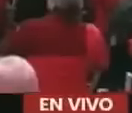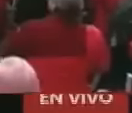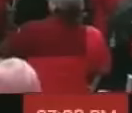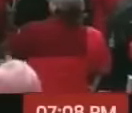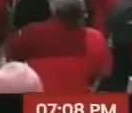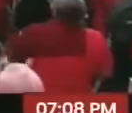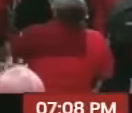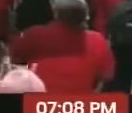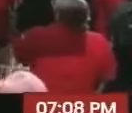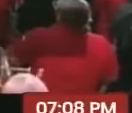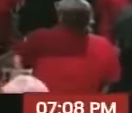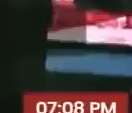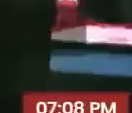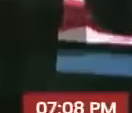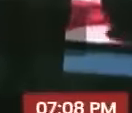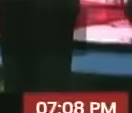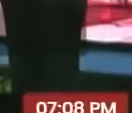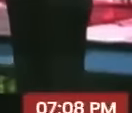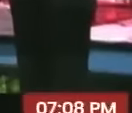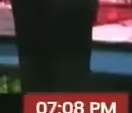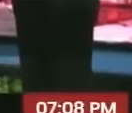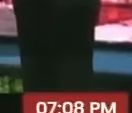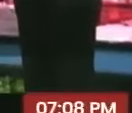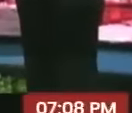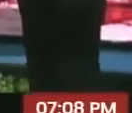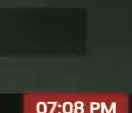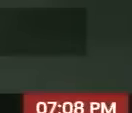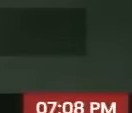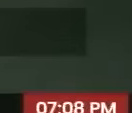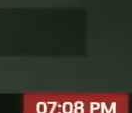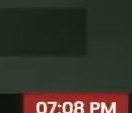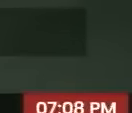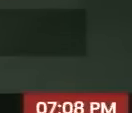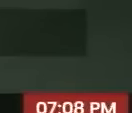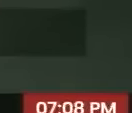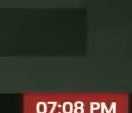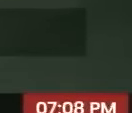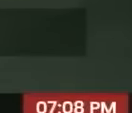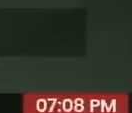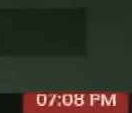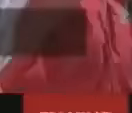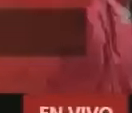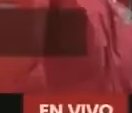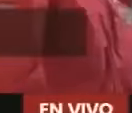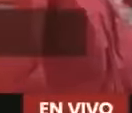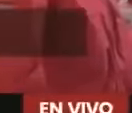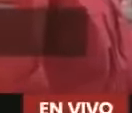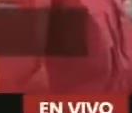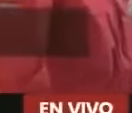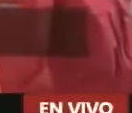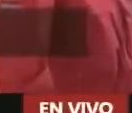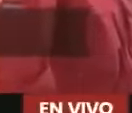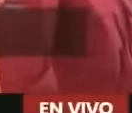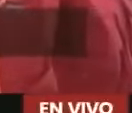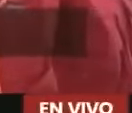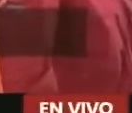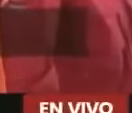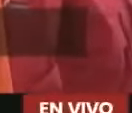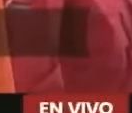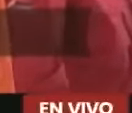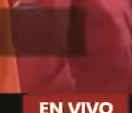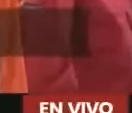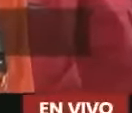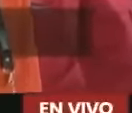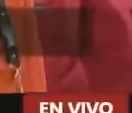nombre en Dios Padre Todopoderoso firmo esta acta de independencia y soberanía de la industria petrolera Venezuela